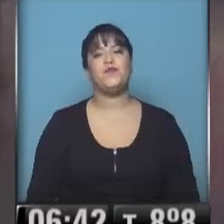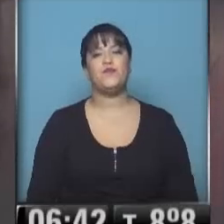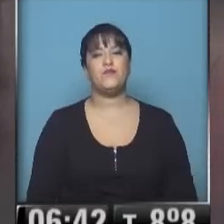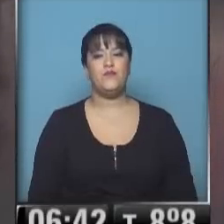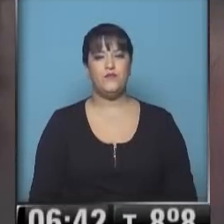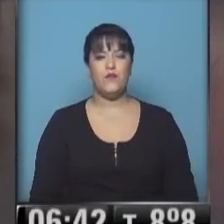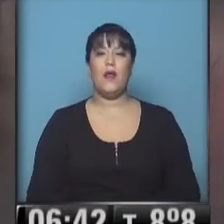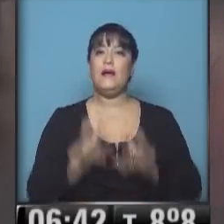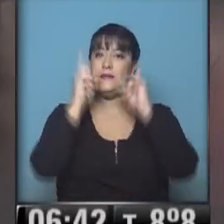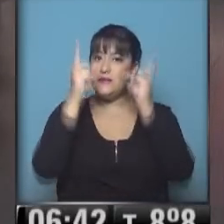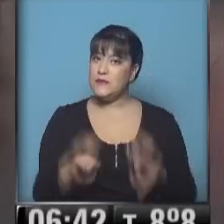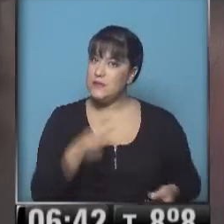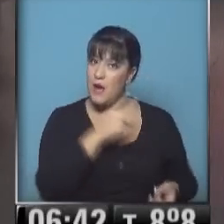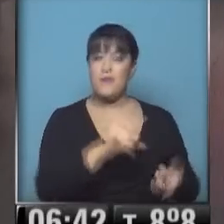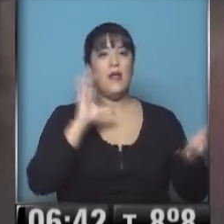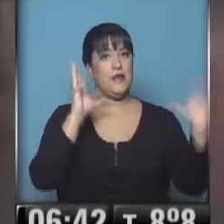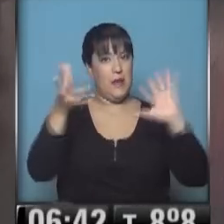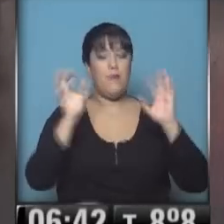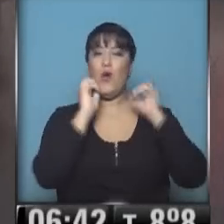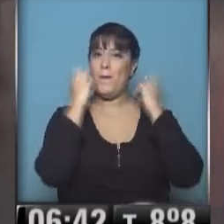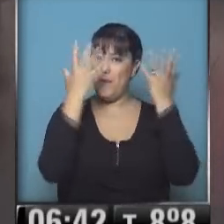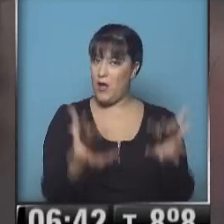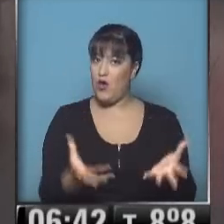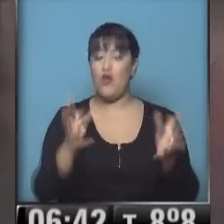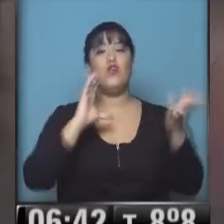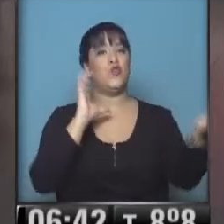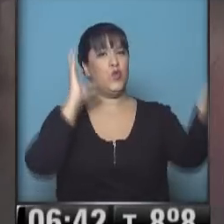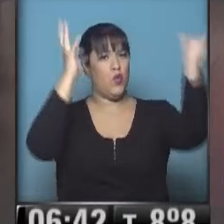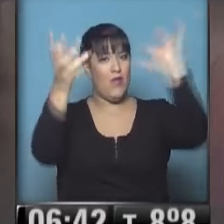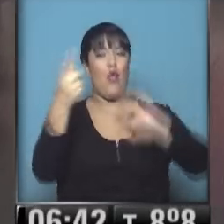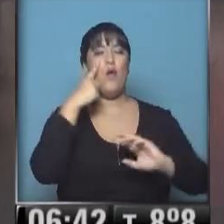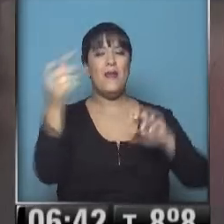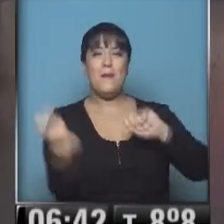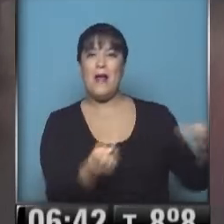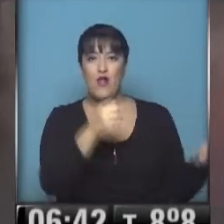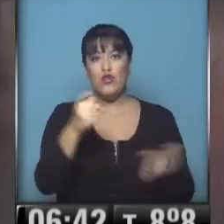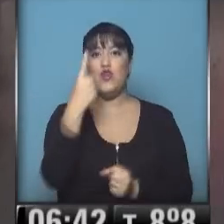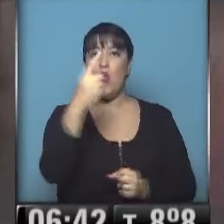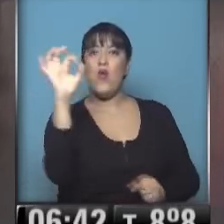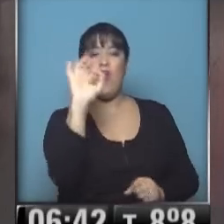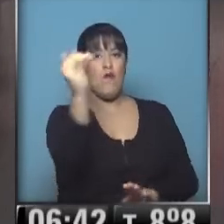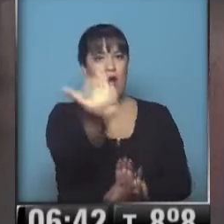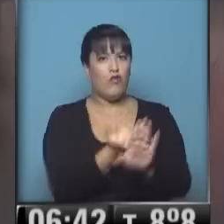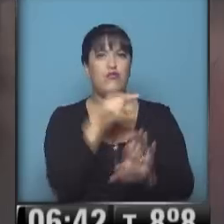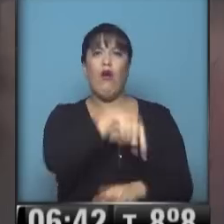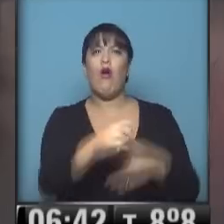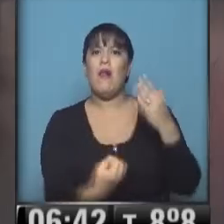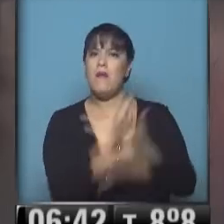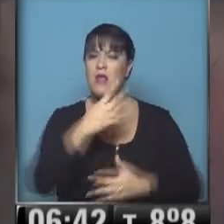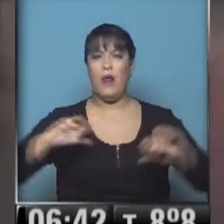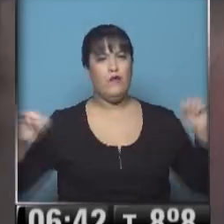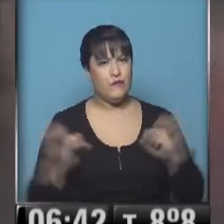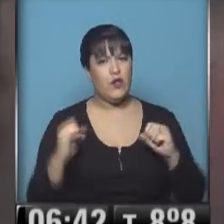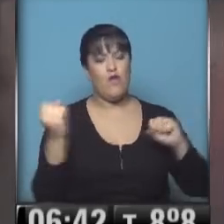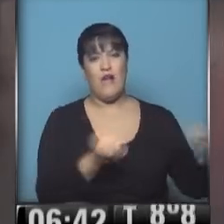también las condiciones meteorológicas mejoraron con cielo algo nublado. Miren Bariloche, un grado bajo cero. Bien fría la mañana en San Carlos de Bariloche.